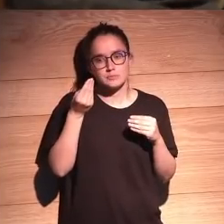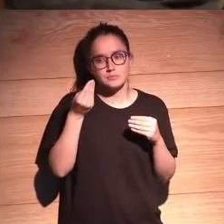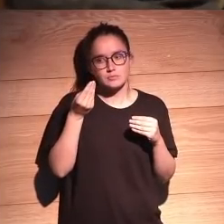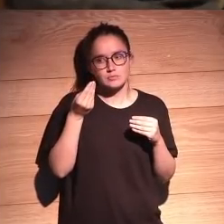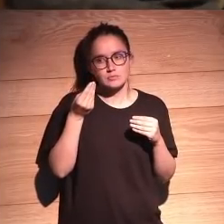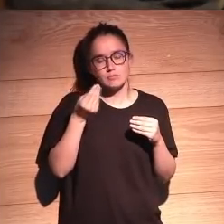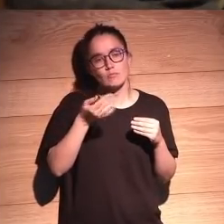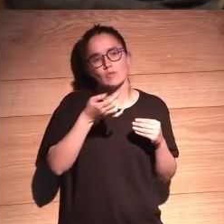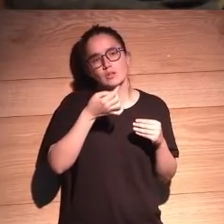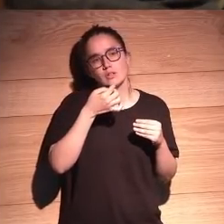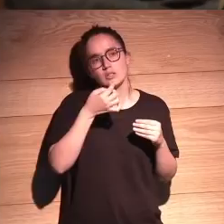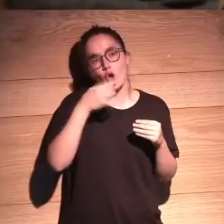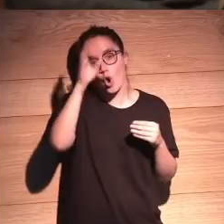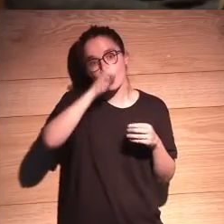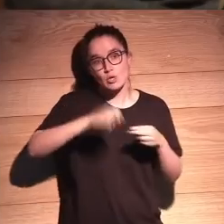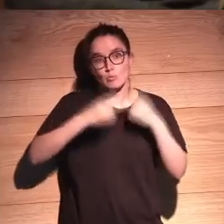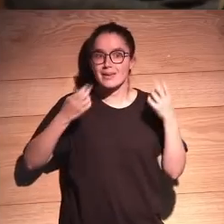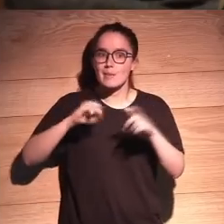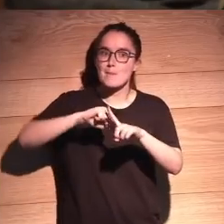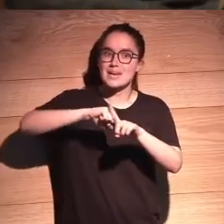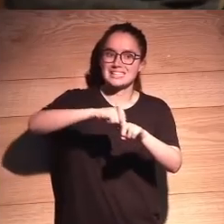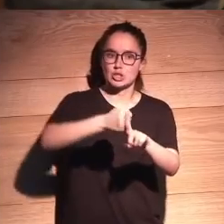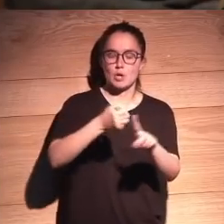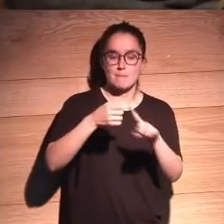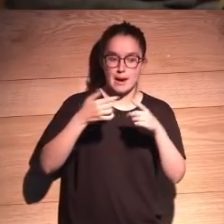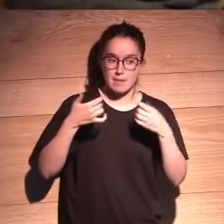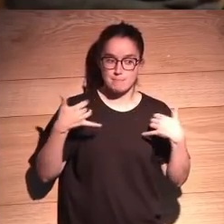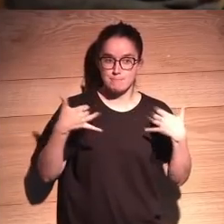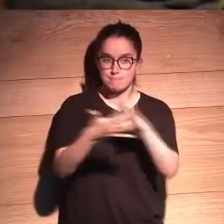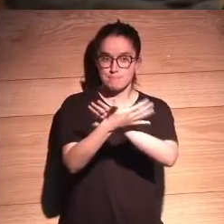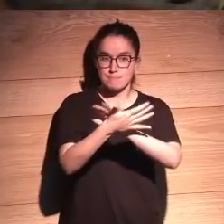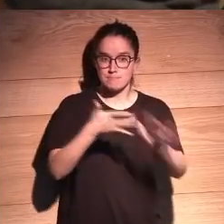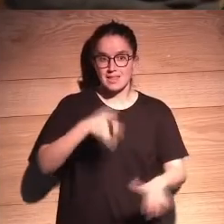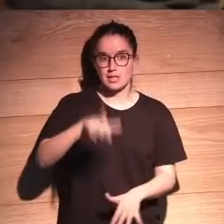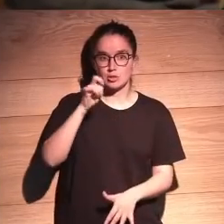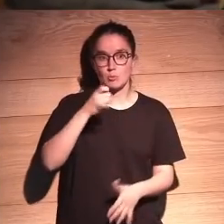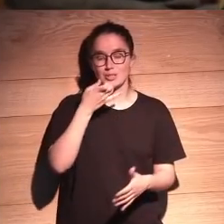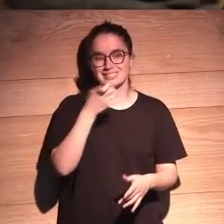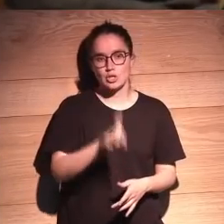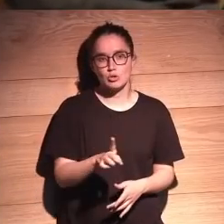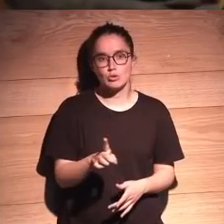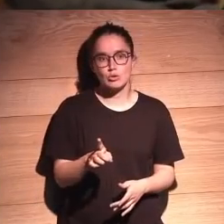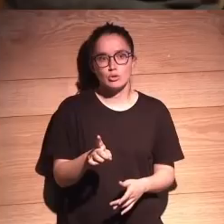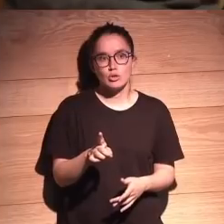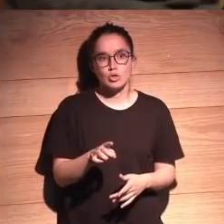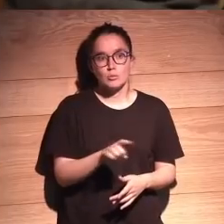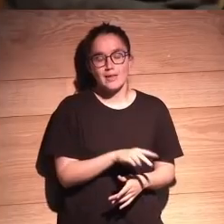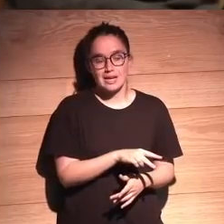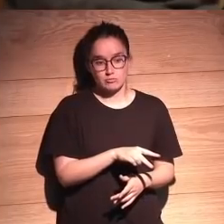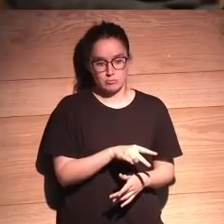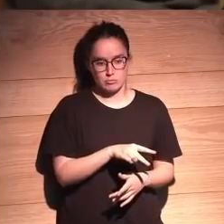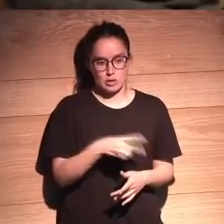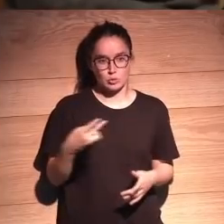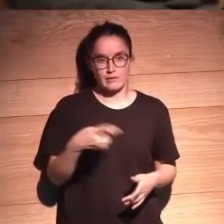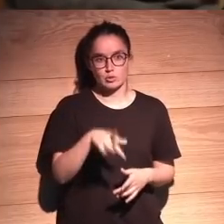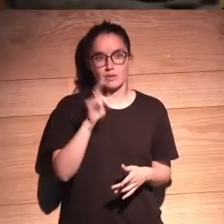que digamos la opinión pública presione para acelerar esa toma de decisiones porque si no tenemos los resultados de unas